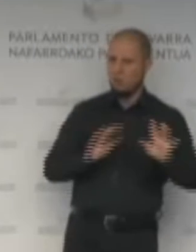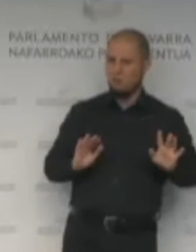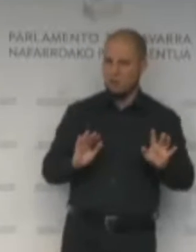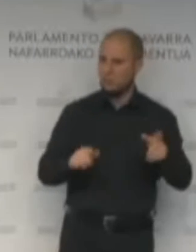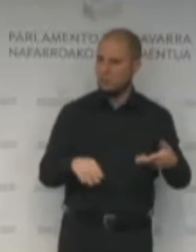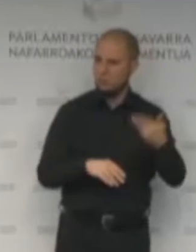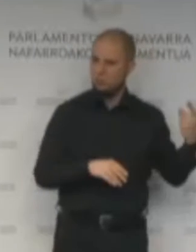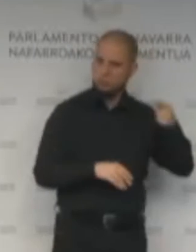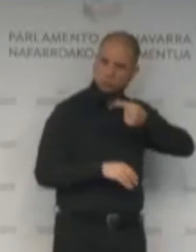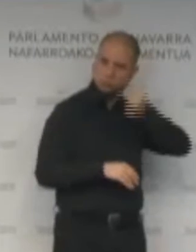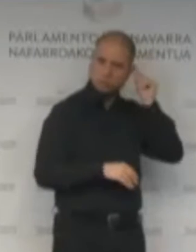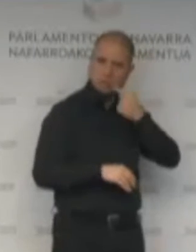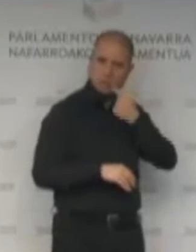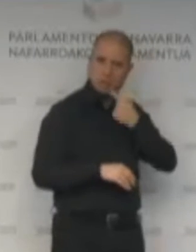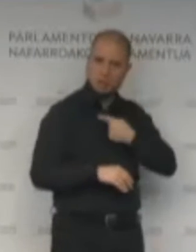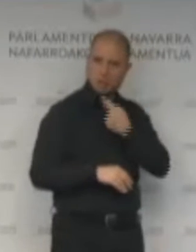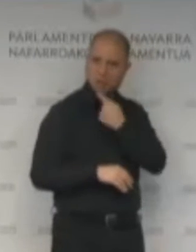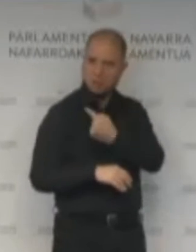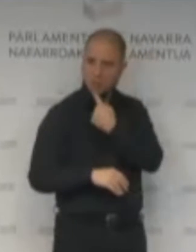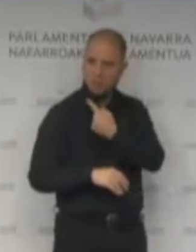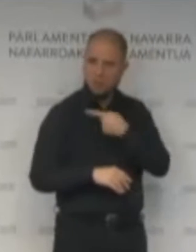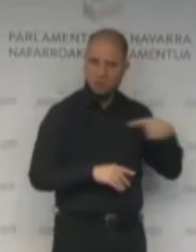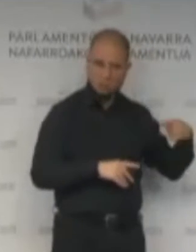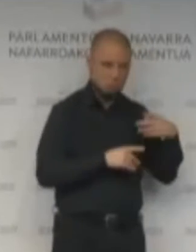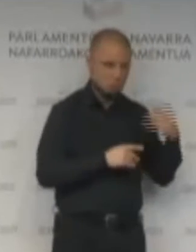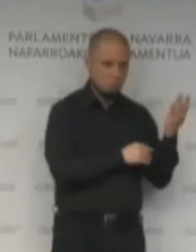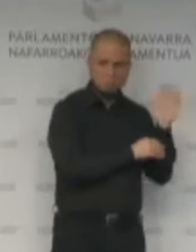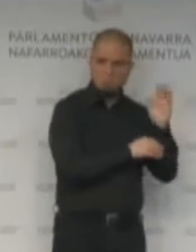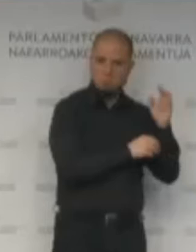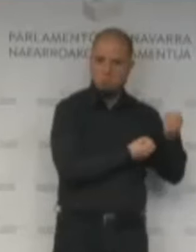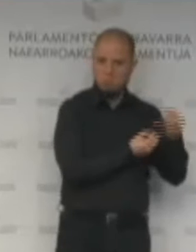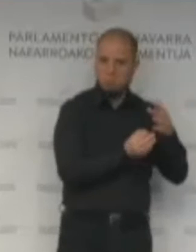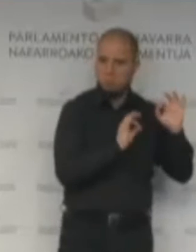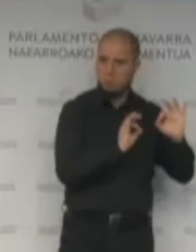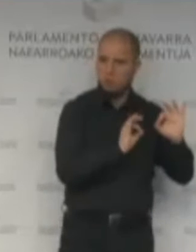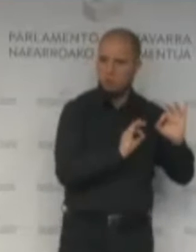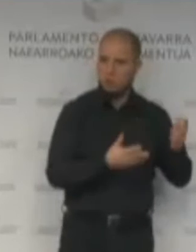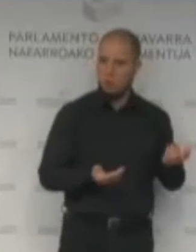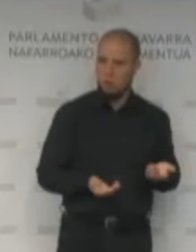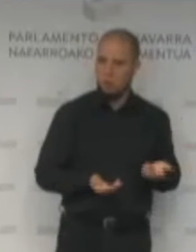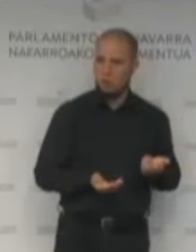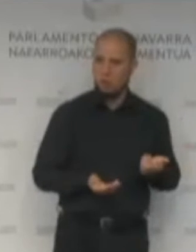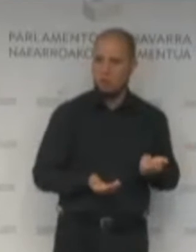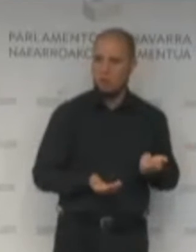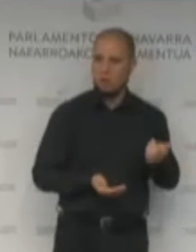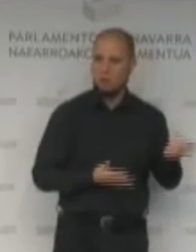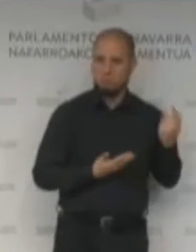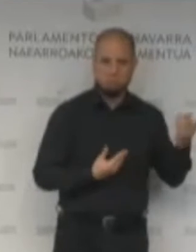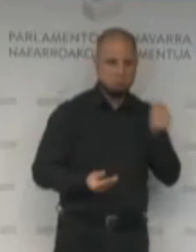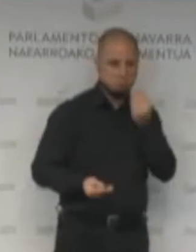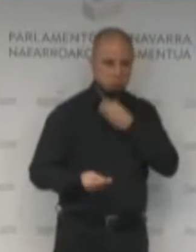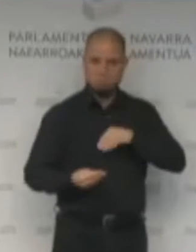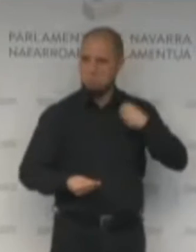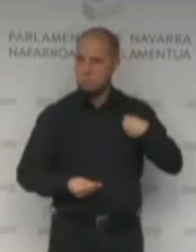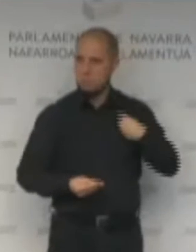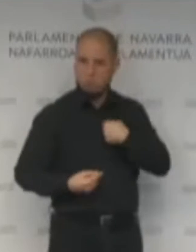sus palabras. Cuando Gueroa Bay habla de lo desaforado, no lo hace refiriéndose tanto